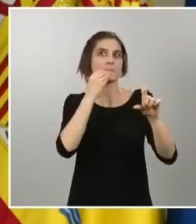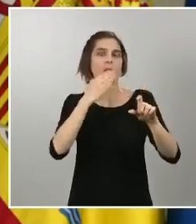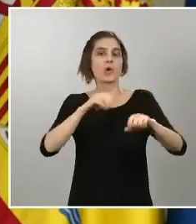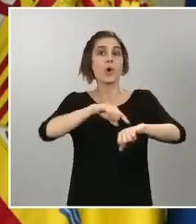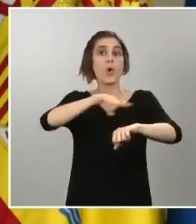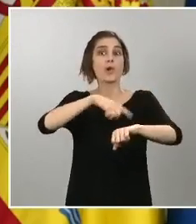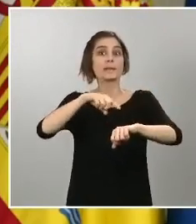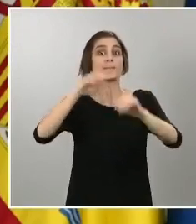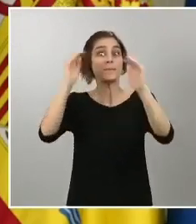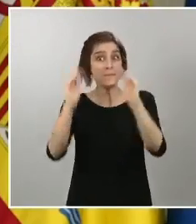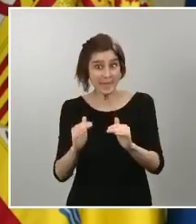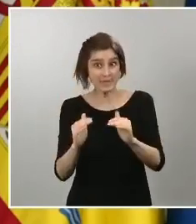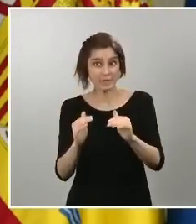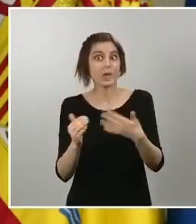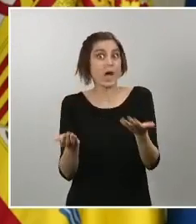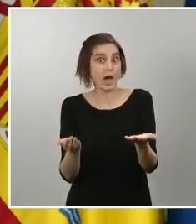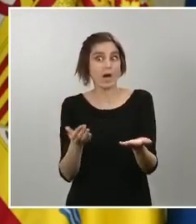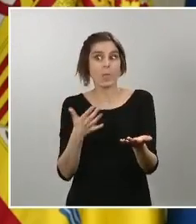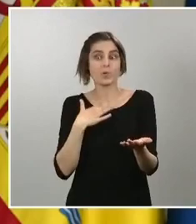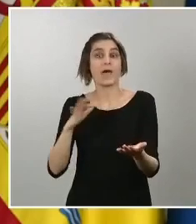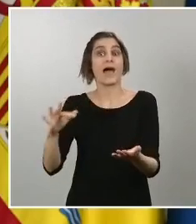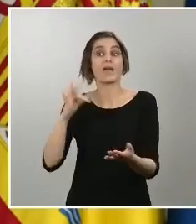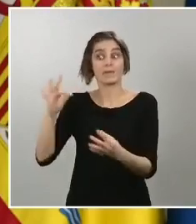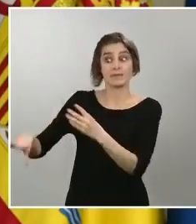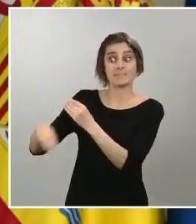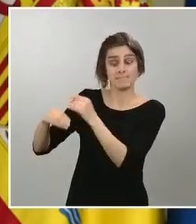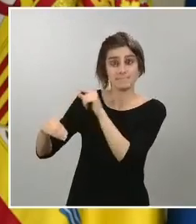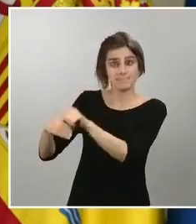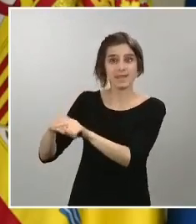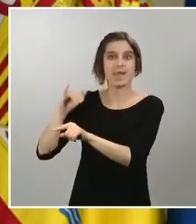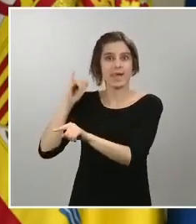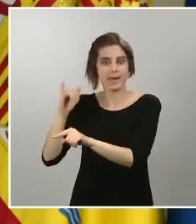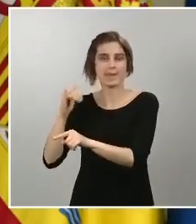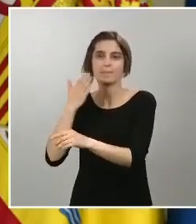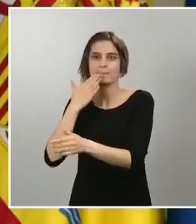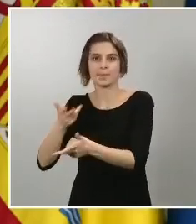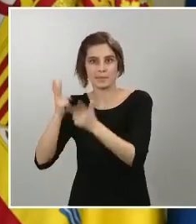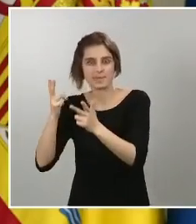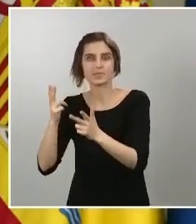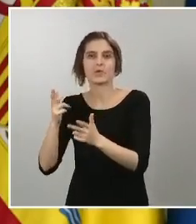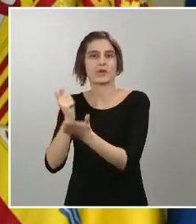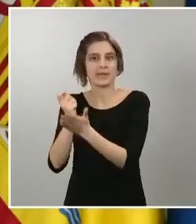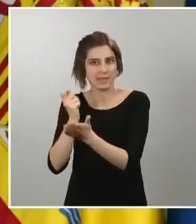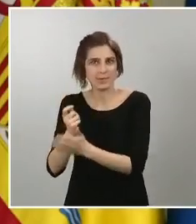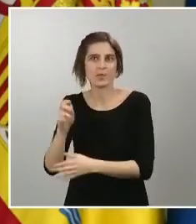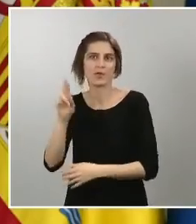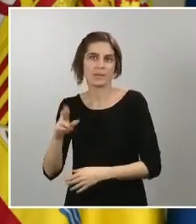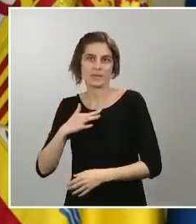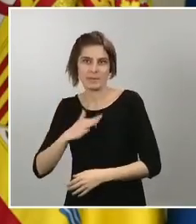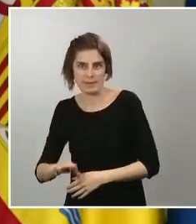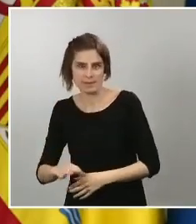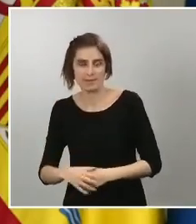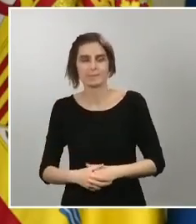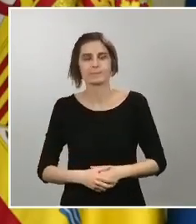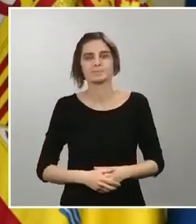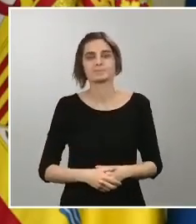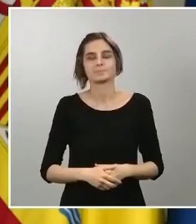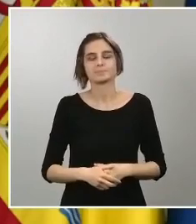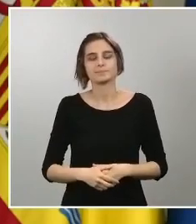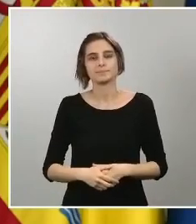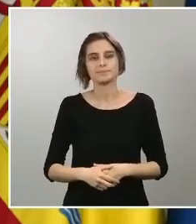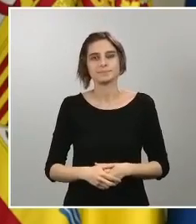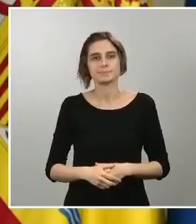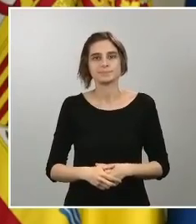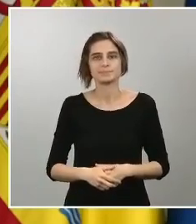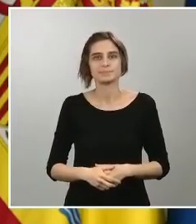una medida supletoria que es este permiso retribuido y recuperable y en cuanto a la afectación que tenemos por supuesto el